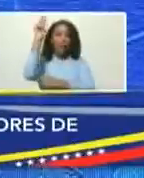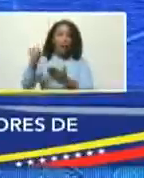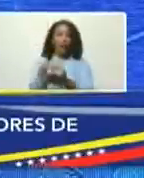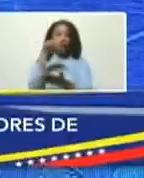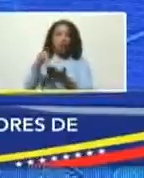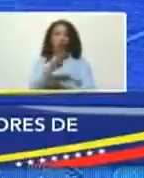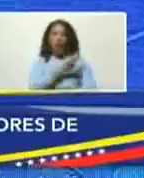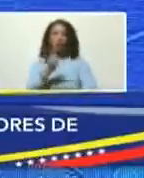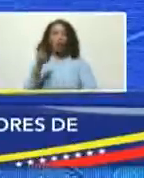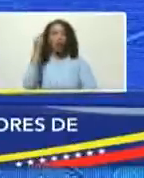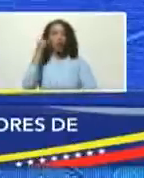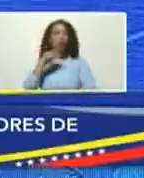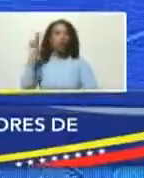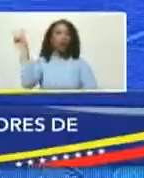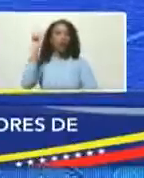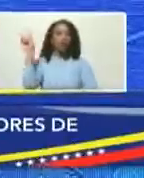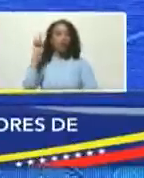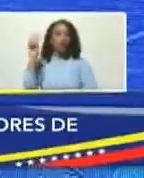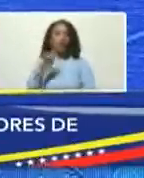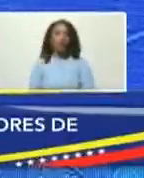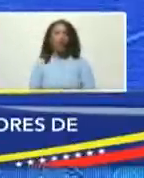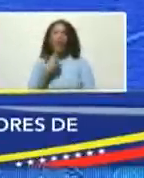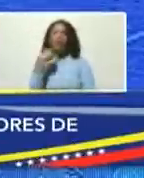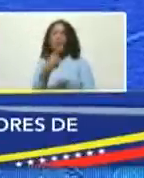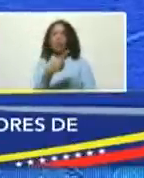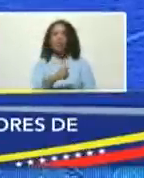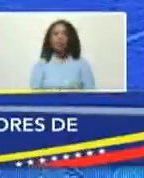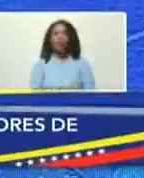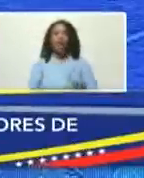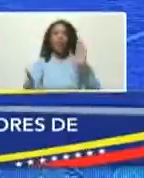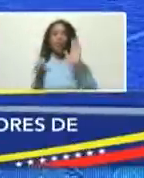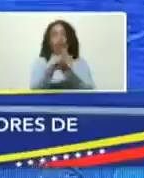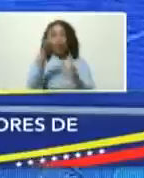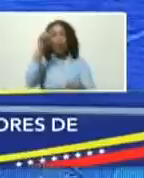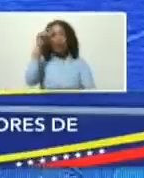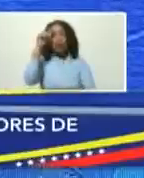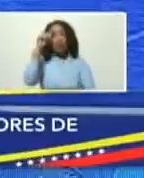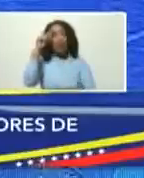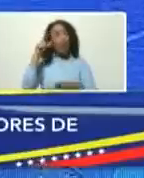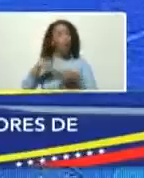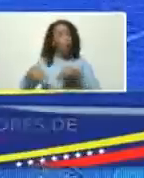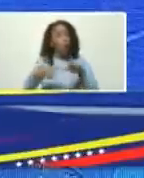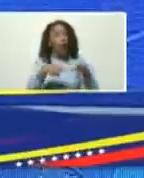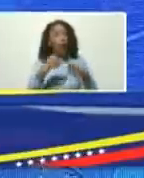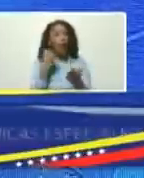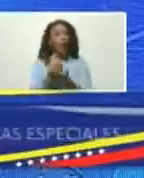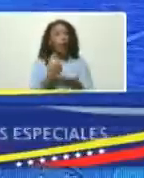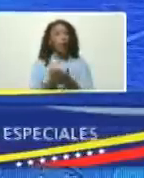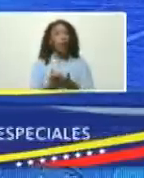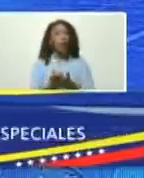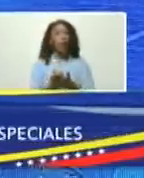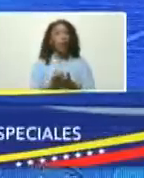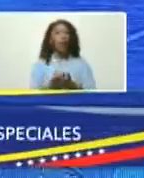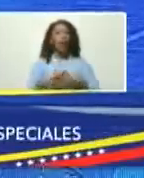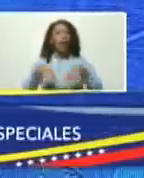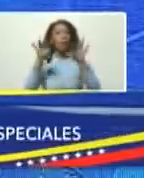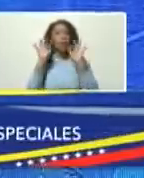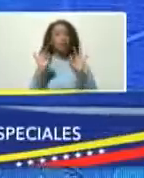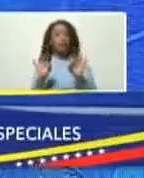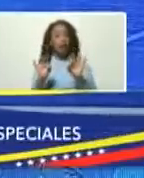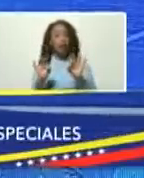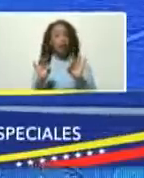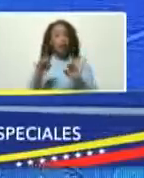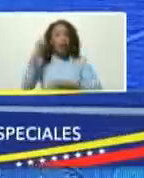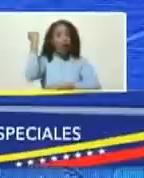República Bolivariana de Venezuela decreta la ley orgánica de las zonas económicas especiales. El